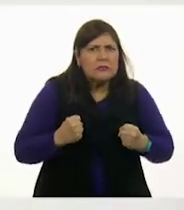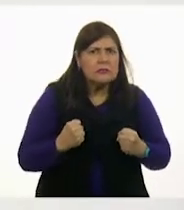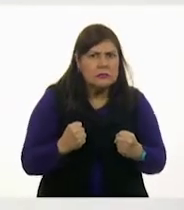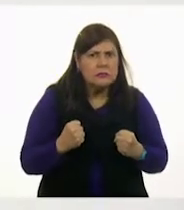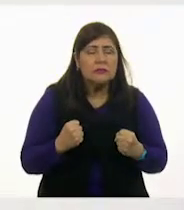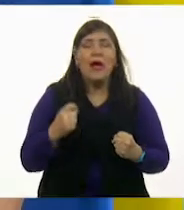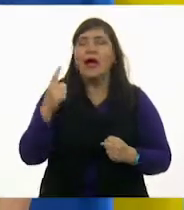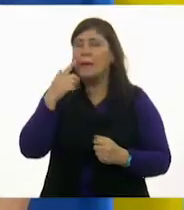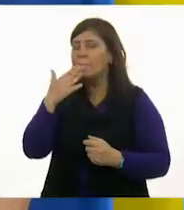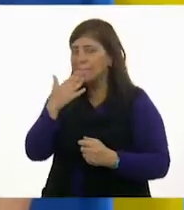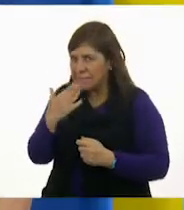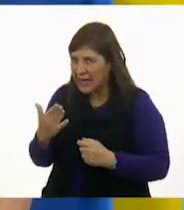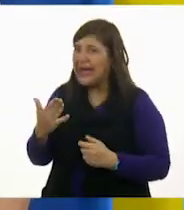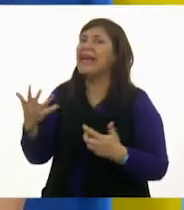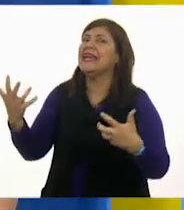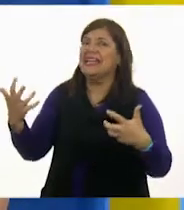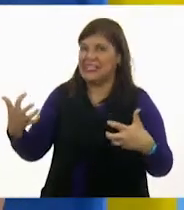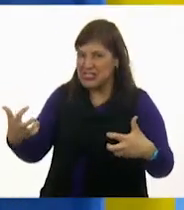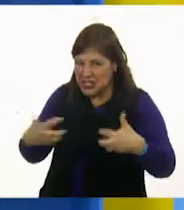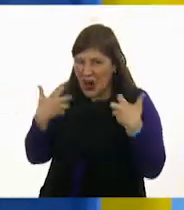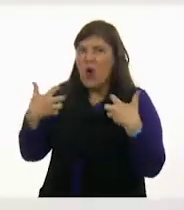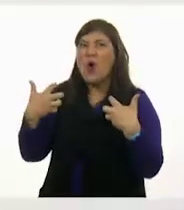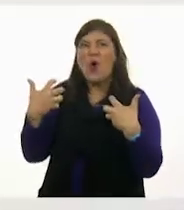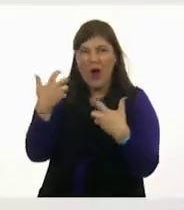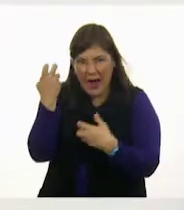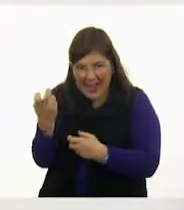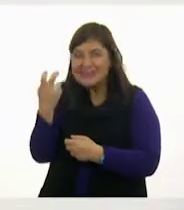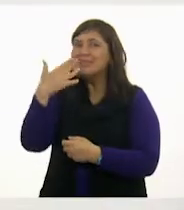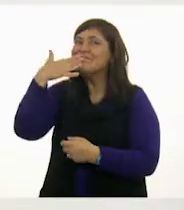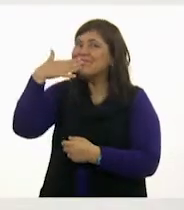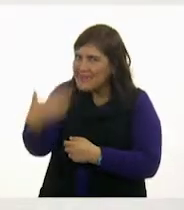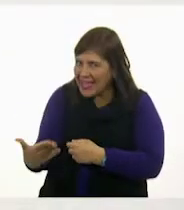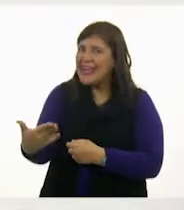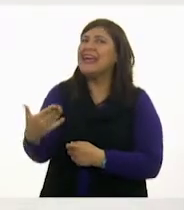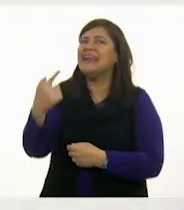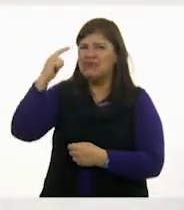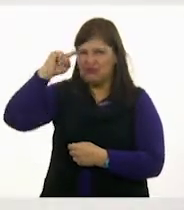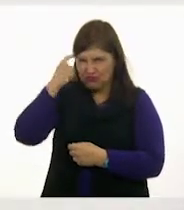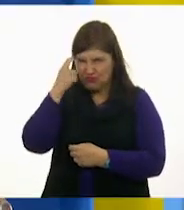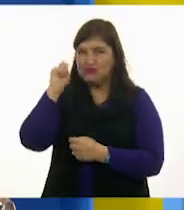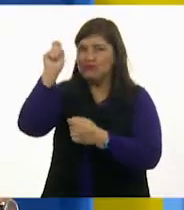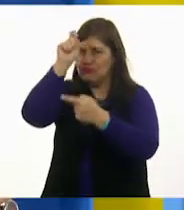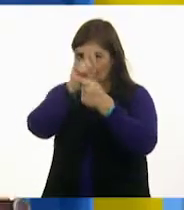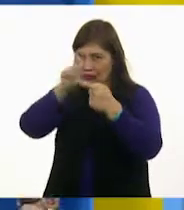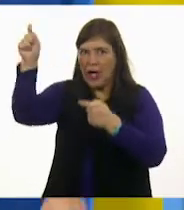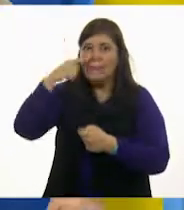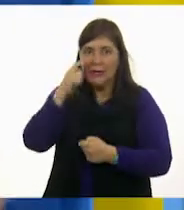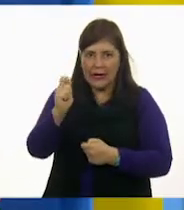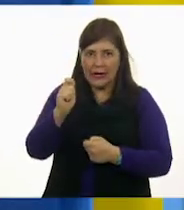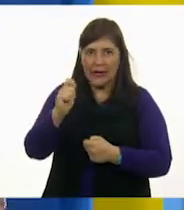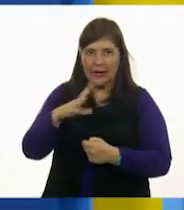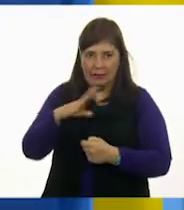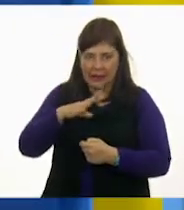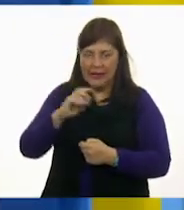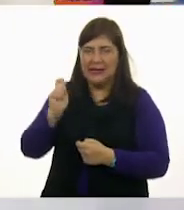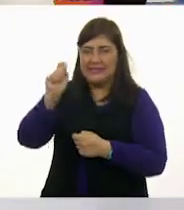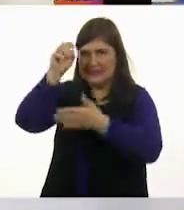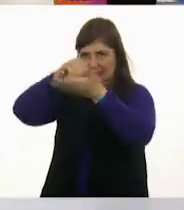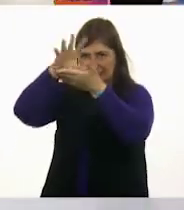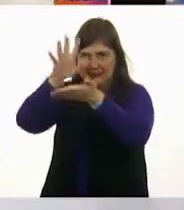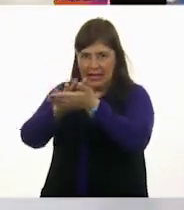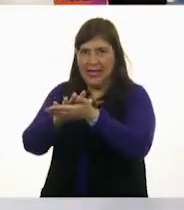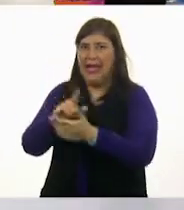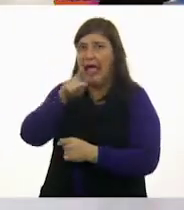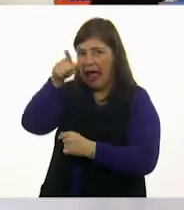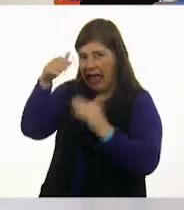Muy bien. Enojo. Correcto. Muy bien. Entonces, ponle una palomita. Enojo, por favor, Oscar. Y allá en casa,